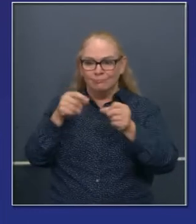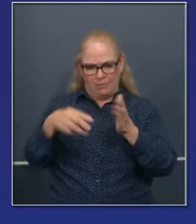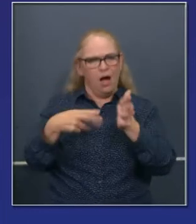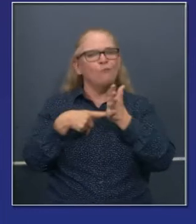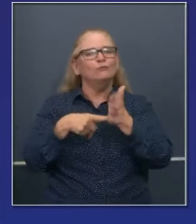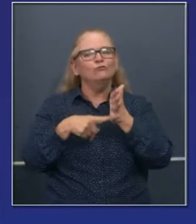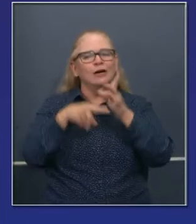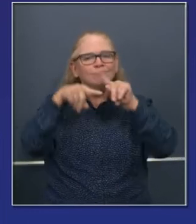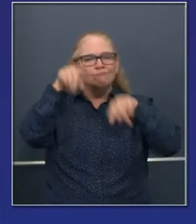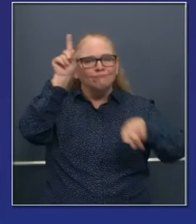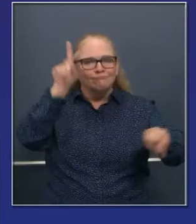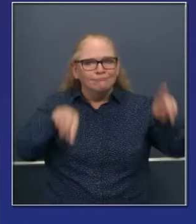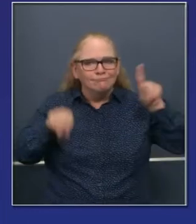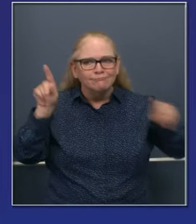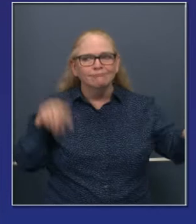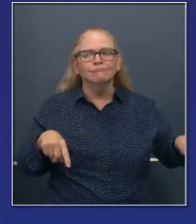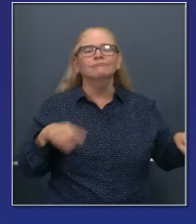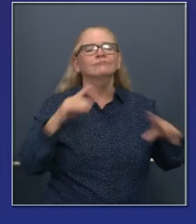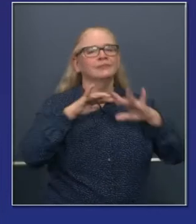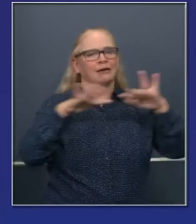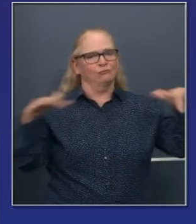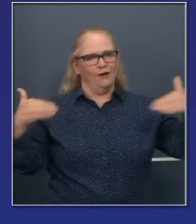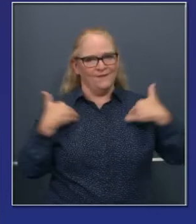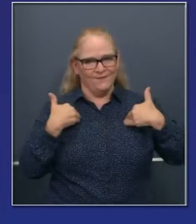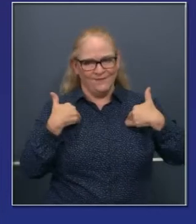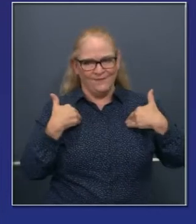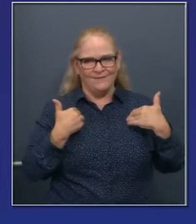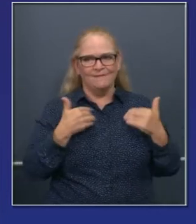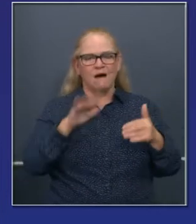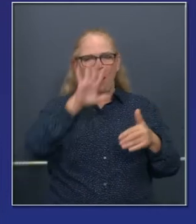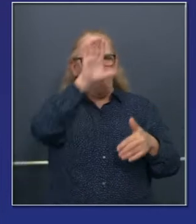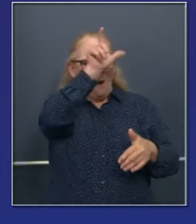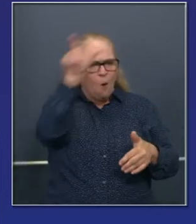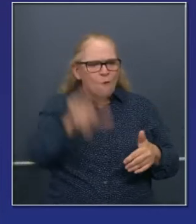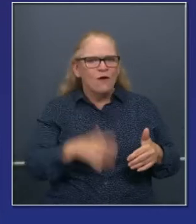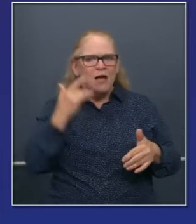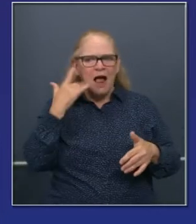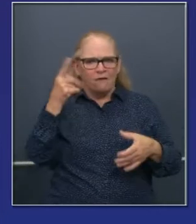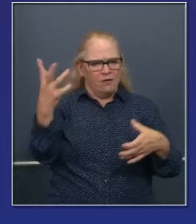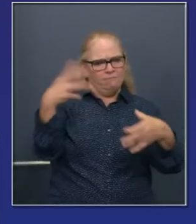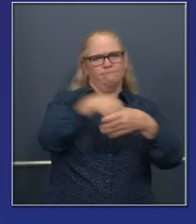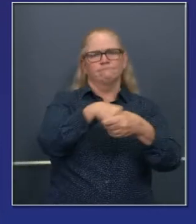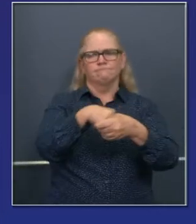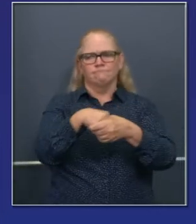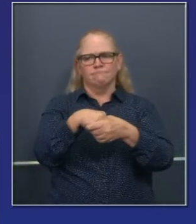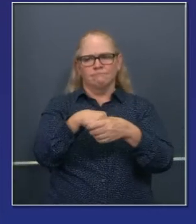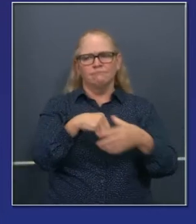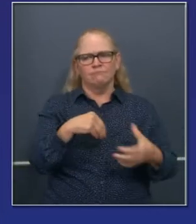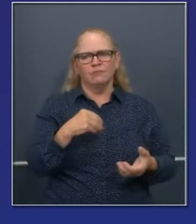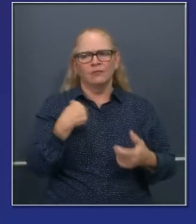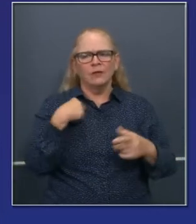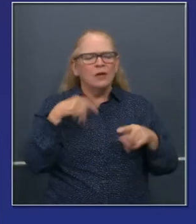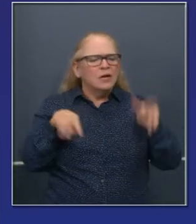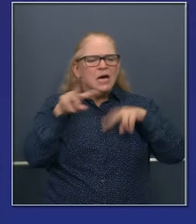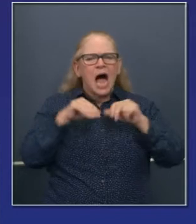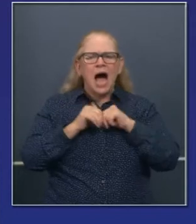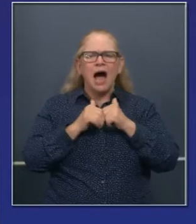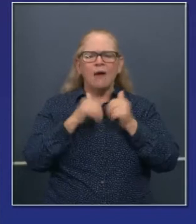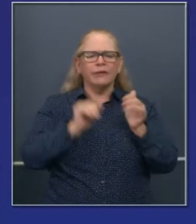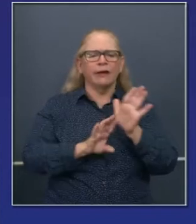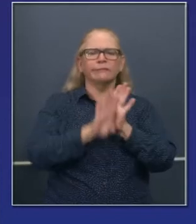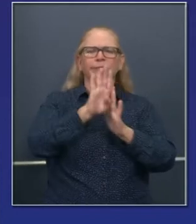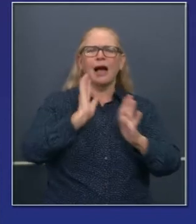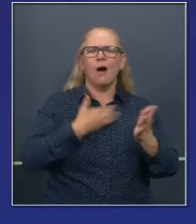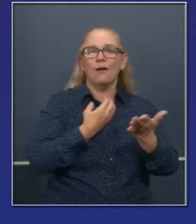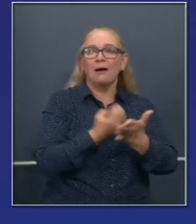diversidad de puntos de vista, diversidad de preocupaciones y consideraciones en cuanto a la recuperación económica. Brevemente, quiero mostrar el